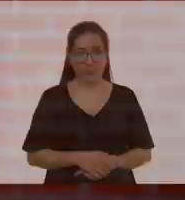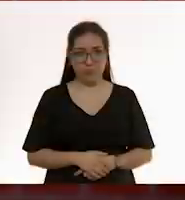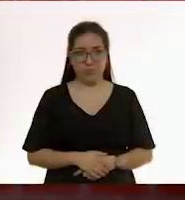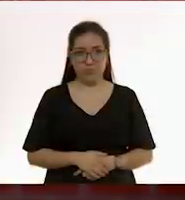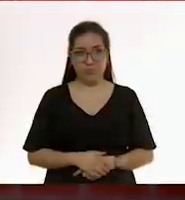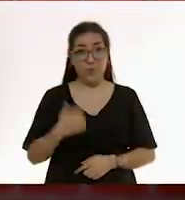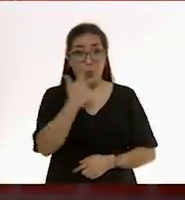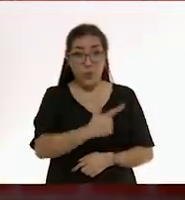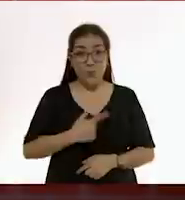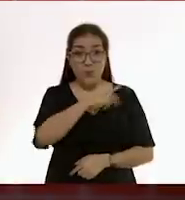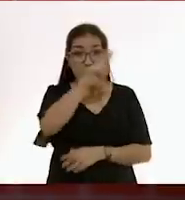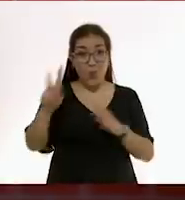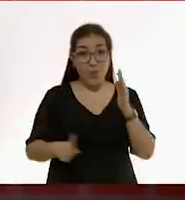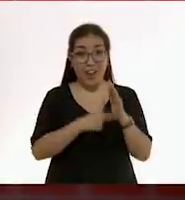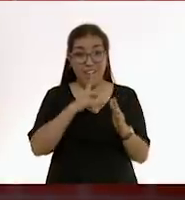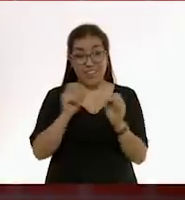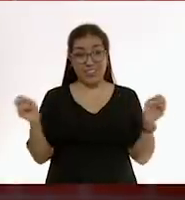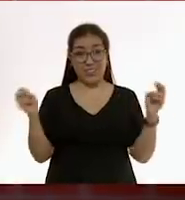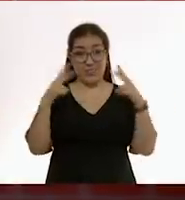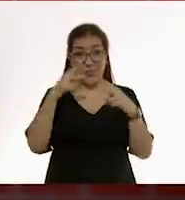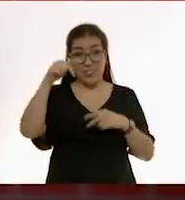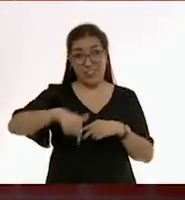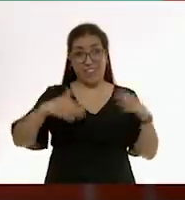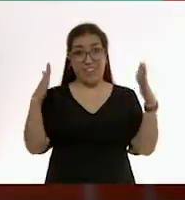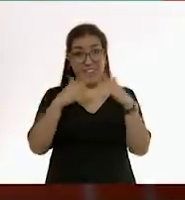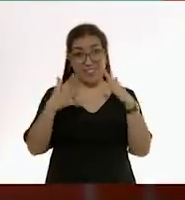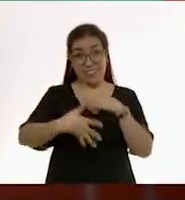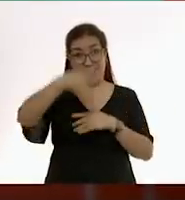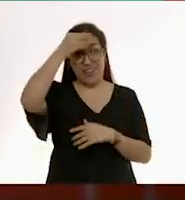Es un gusto que estén con nosotros en Aprende en Casa.